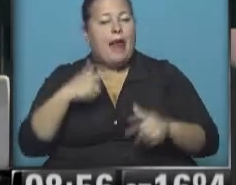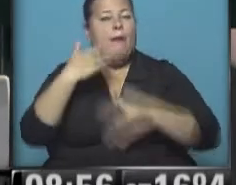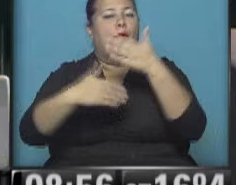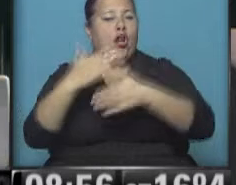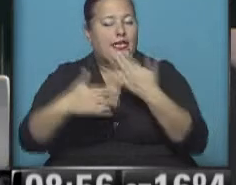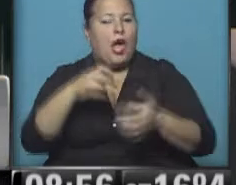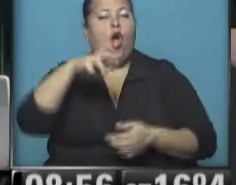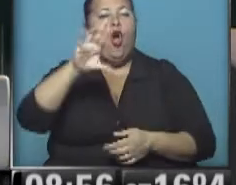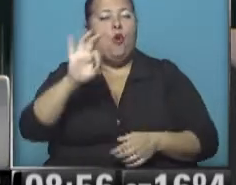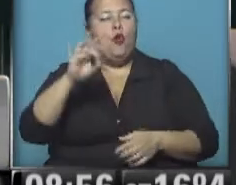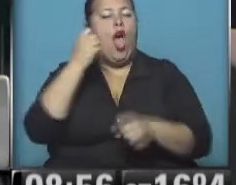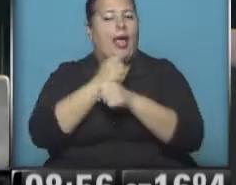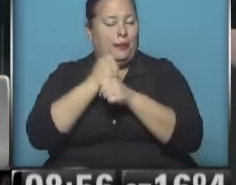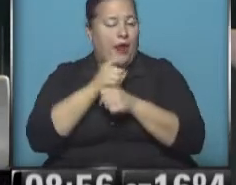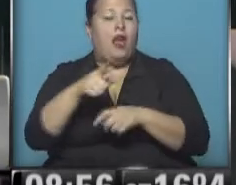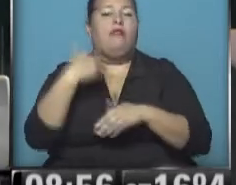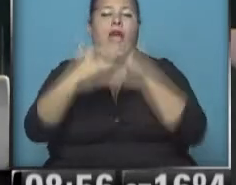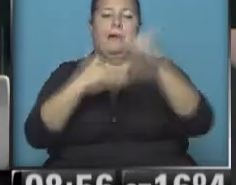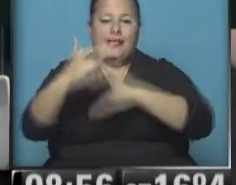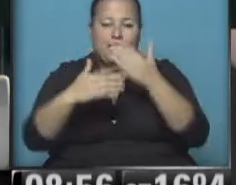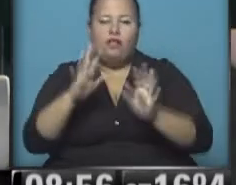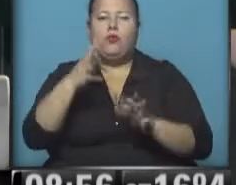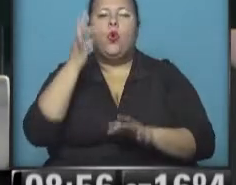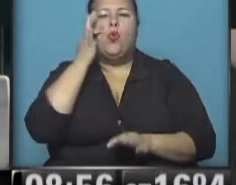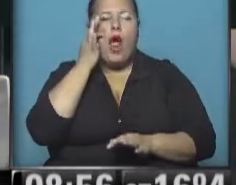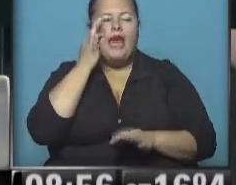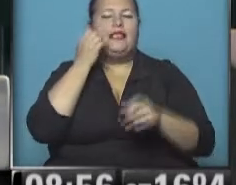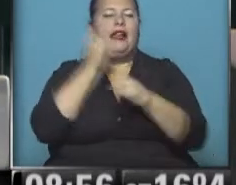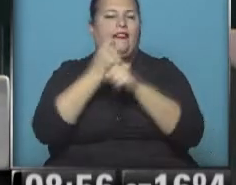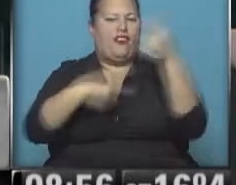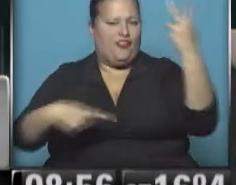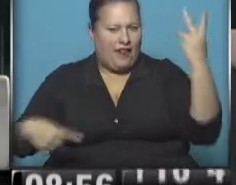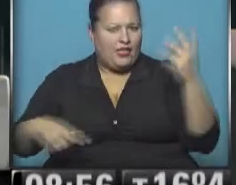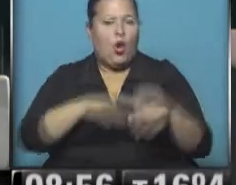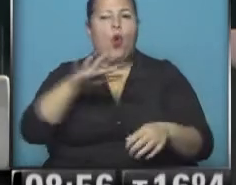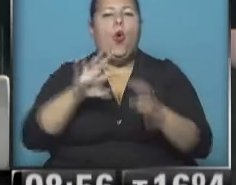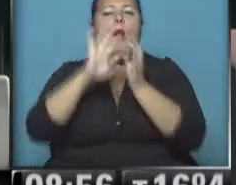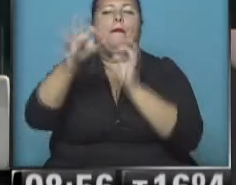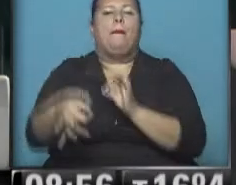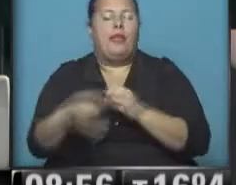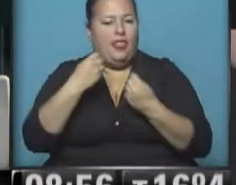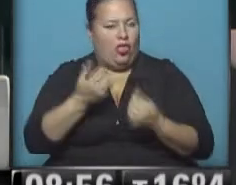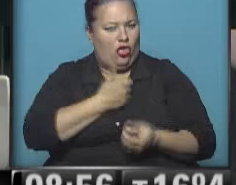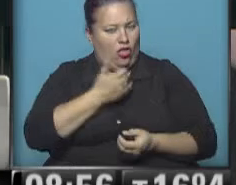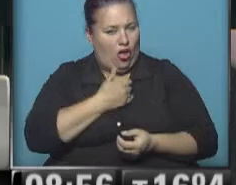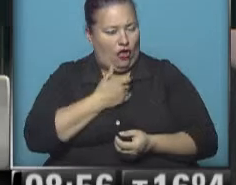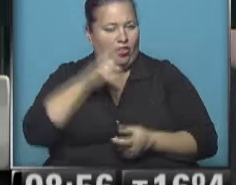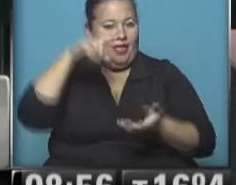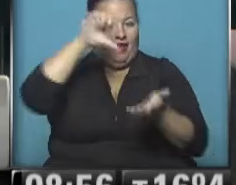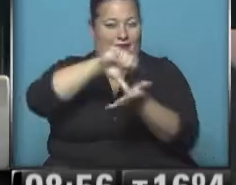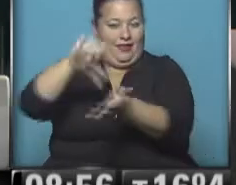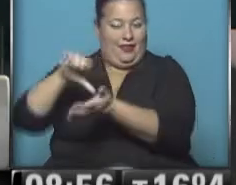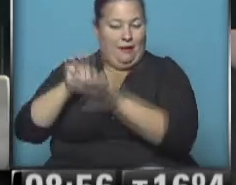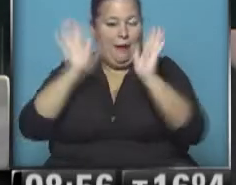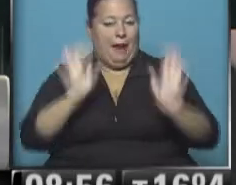-Empleo, una sección de capacitaciones con cerca de 40 actividades, los lugares más cercanos en los que van a encontrar estos centros